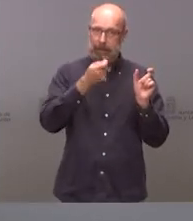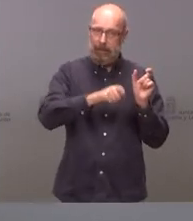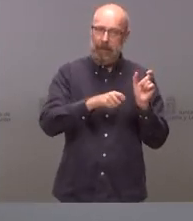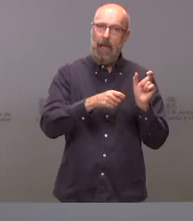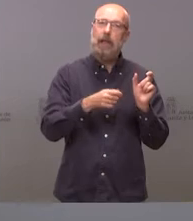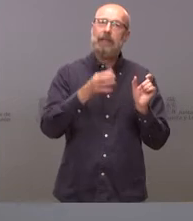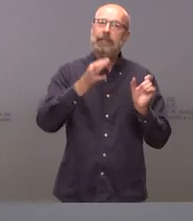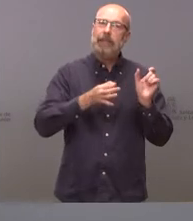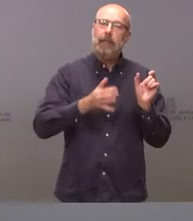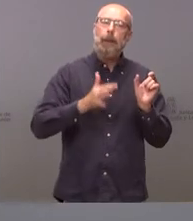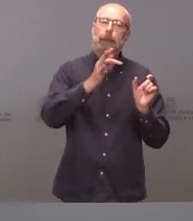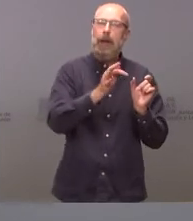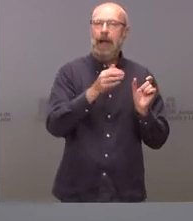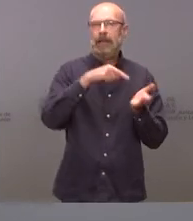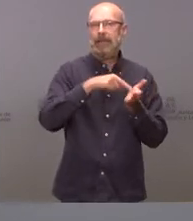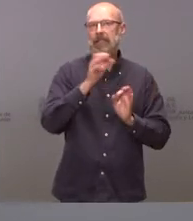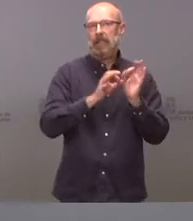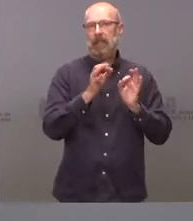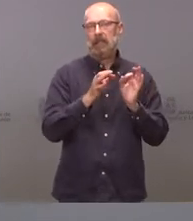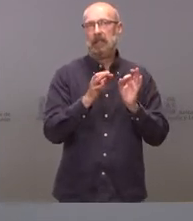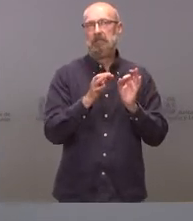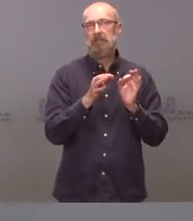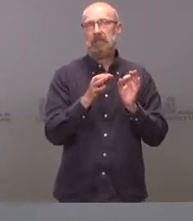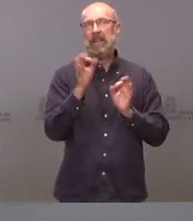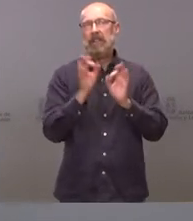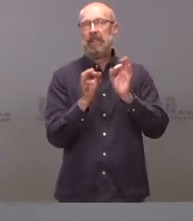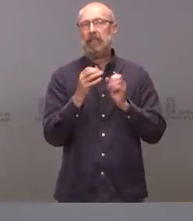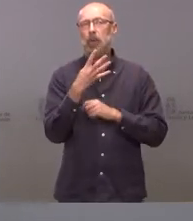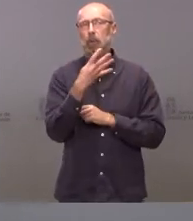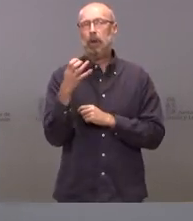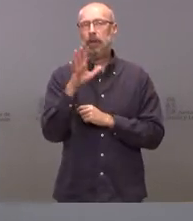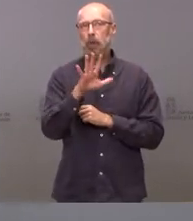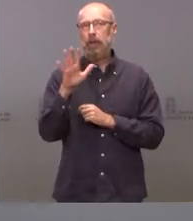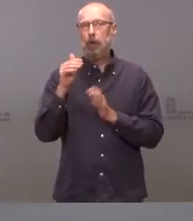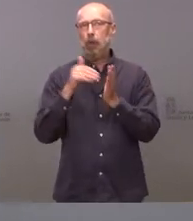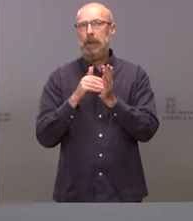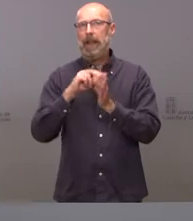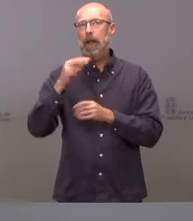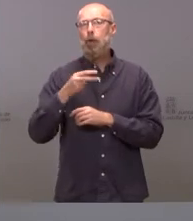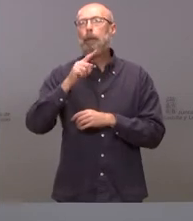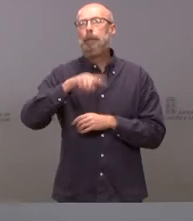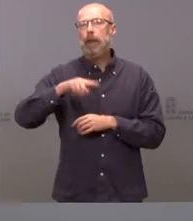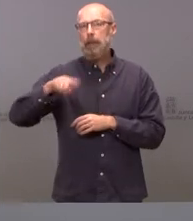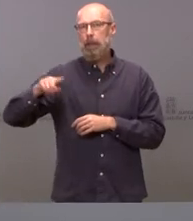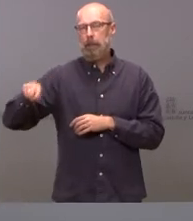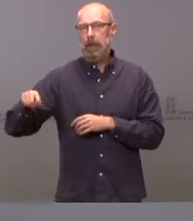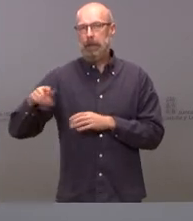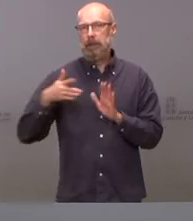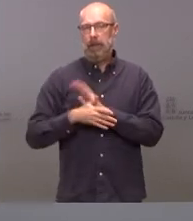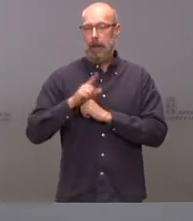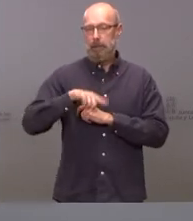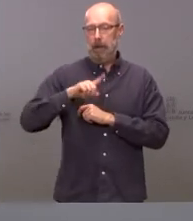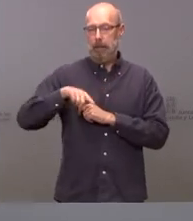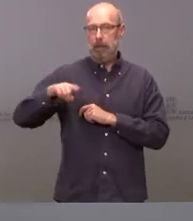intereses que según nuestros cálculos son aproximadamente unos 455.000 euros cada mes y a medida que van pasando los meses